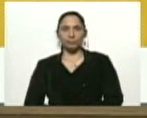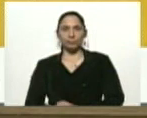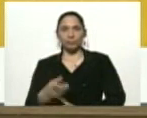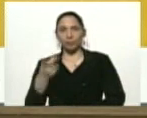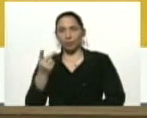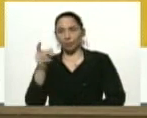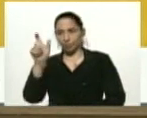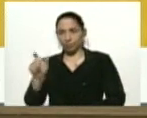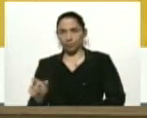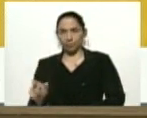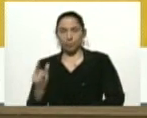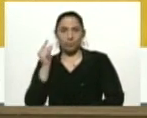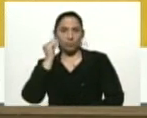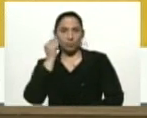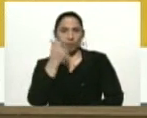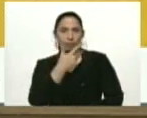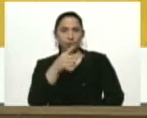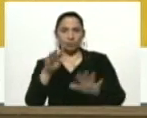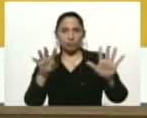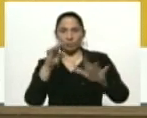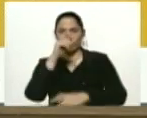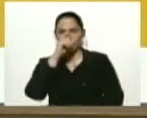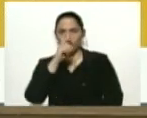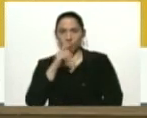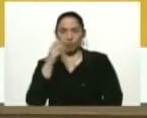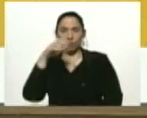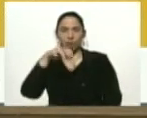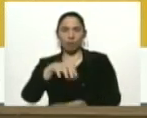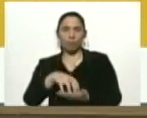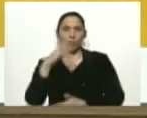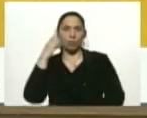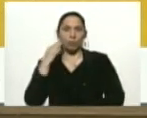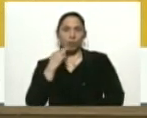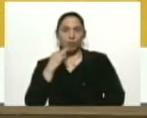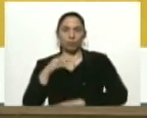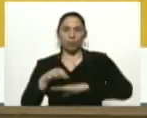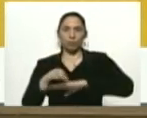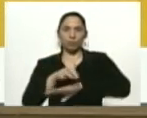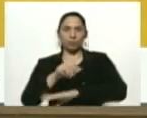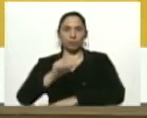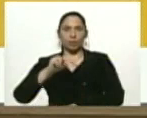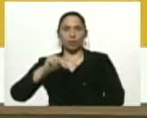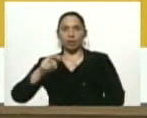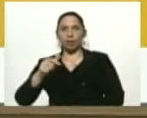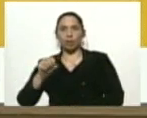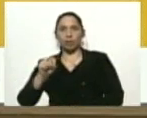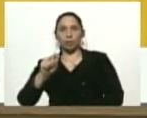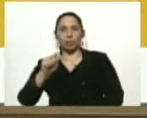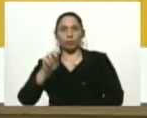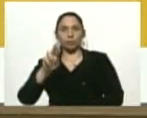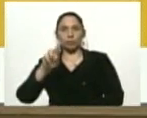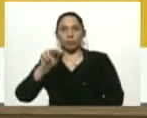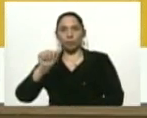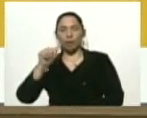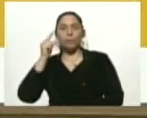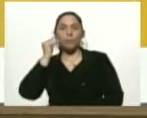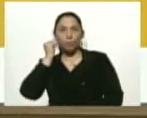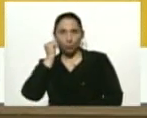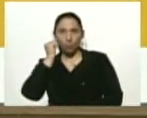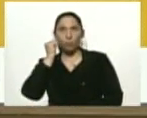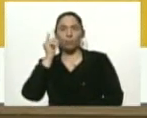segundo caso es una mujer de 39 años, del estado Bolívar, municipio Angostura. Es una médica. Y,